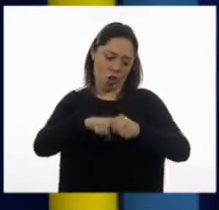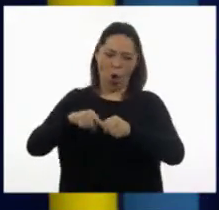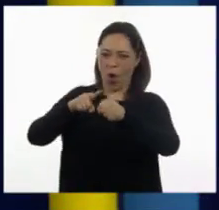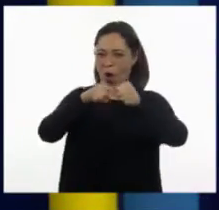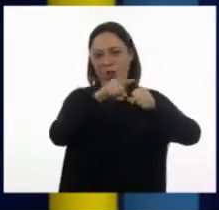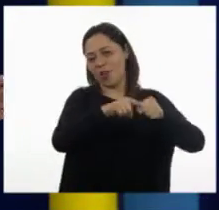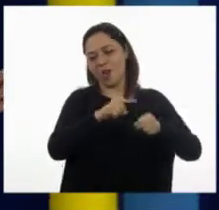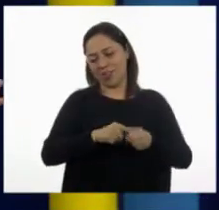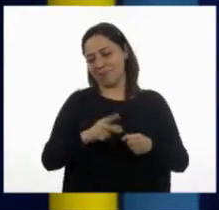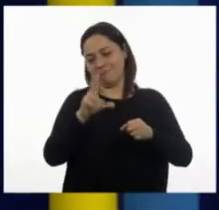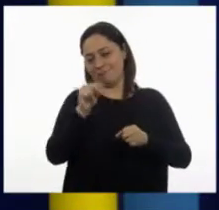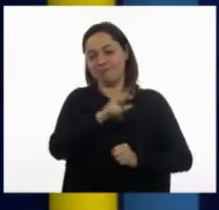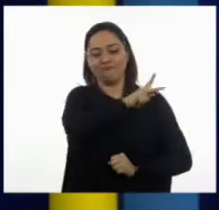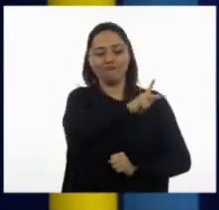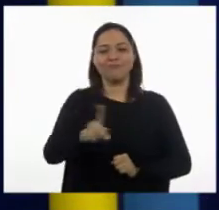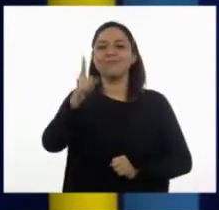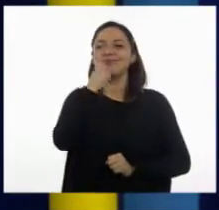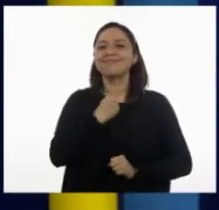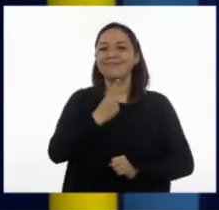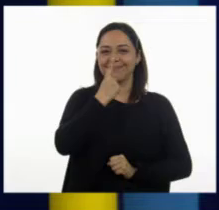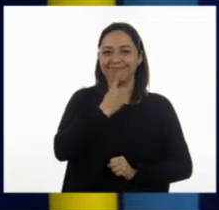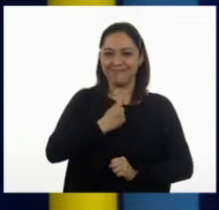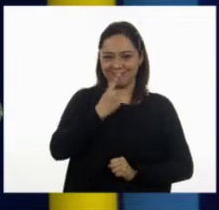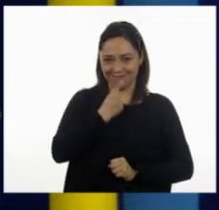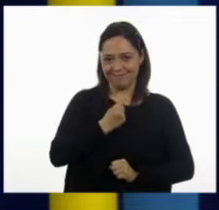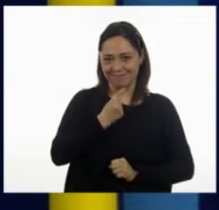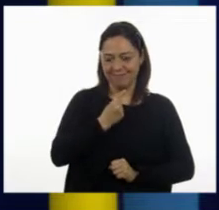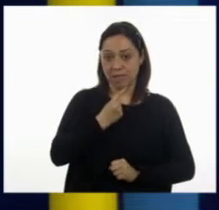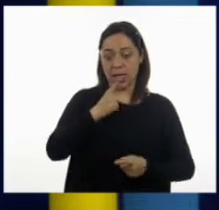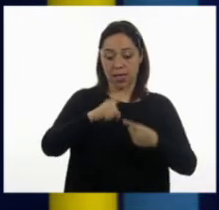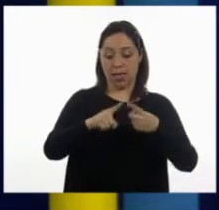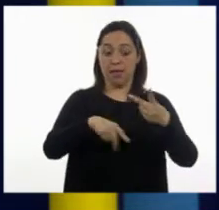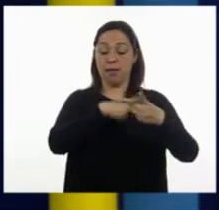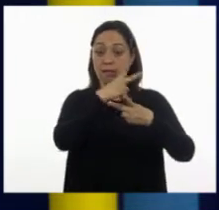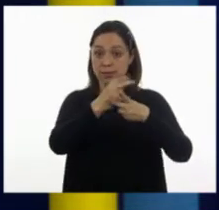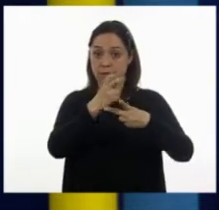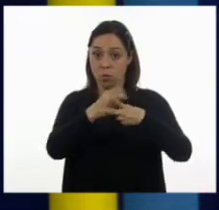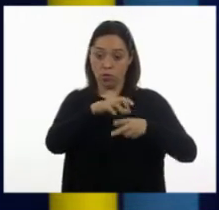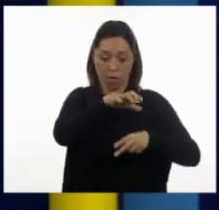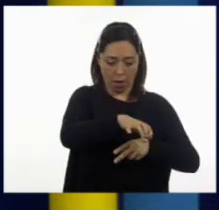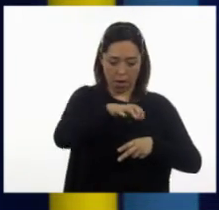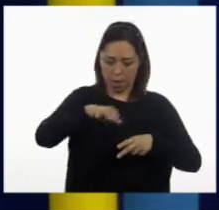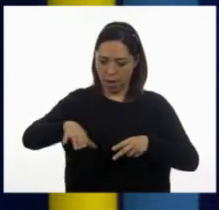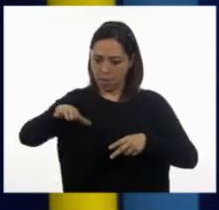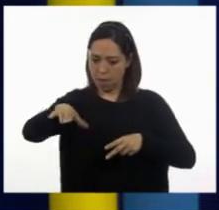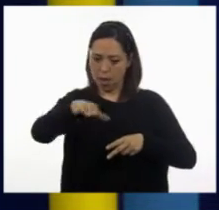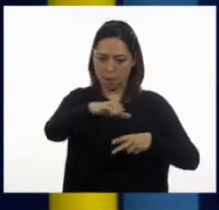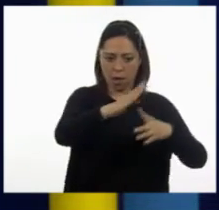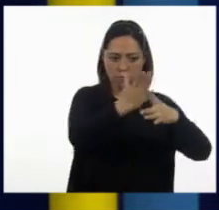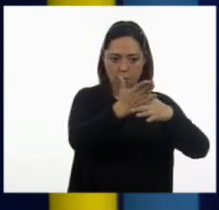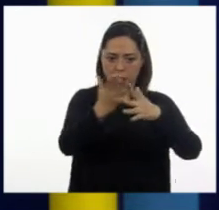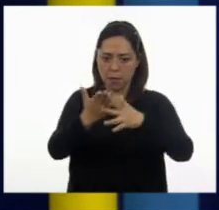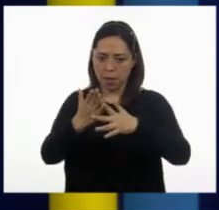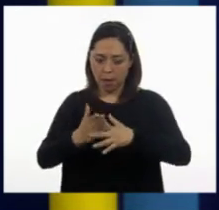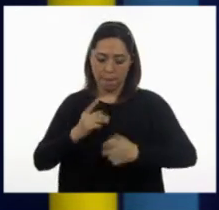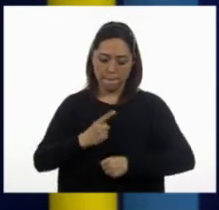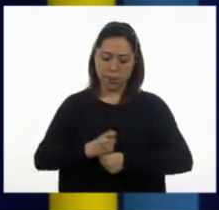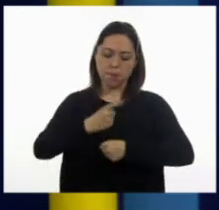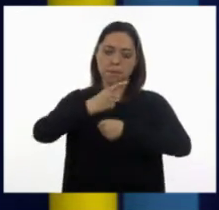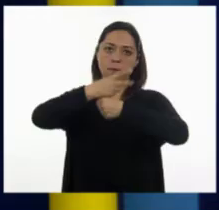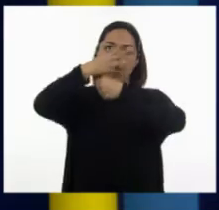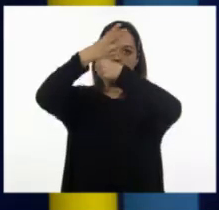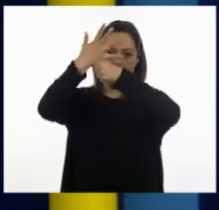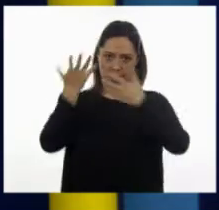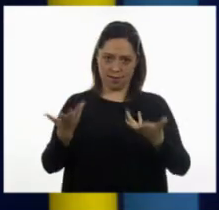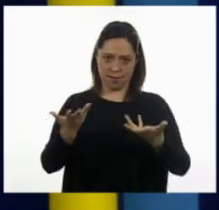Todos son rojos. Y la segunda que quiero señalar es que las secciones pueden encontrarse en distintos pisos. Por eso habla de